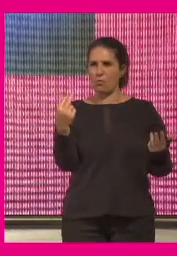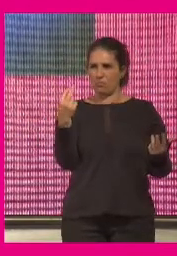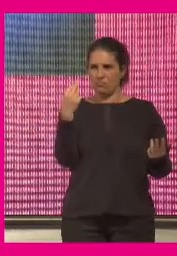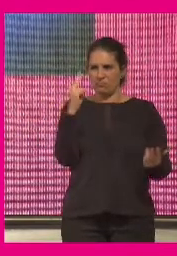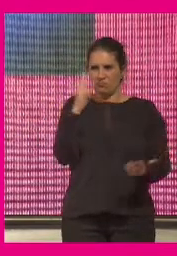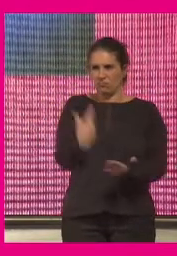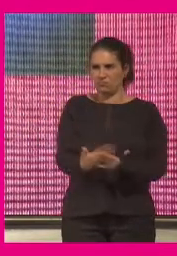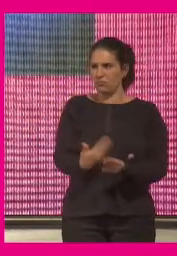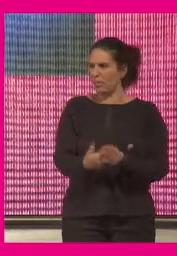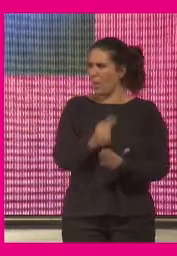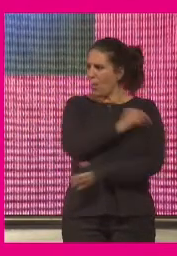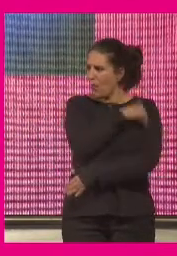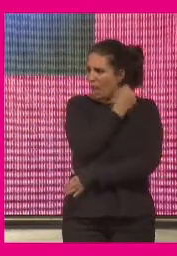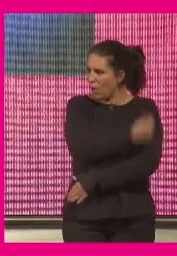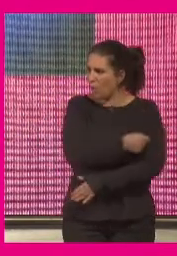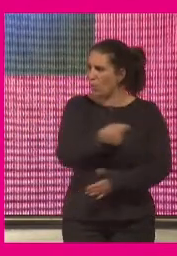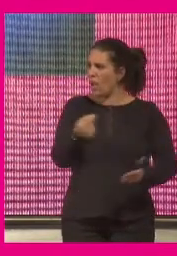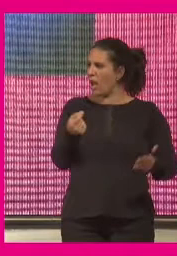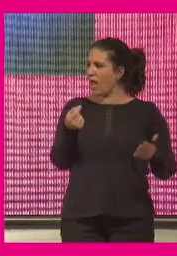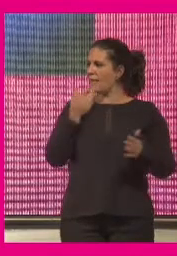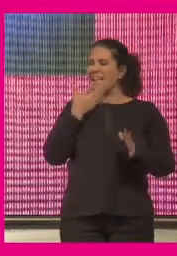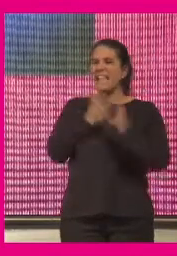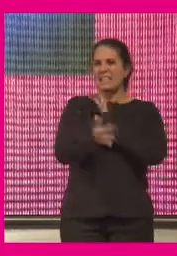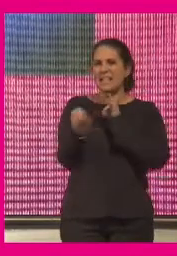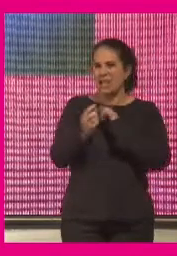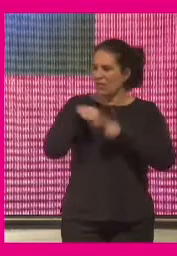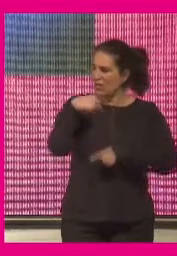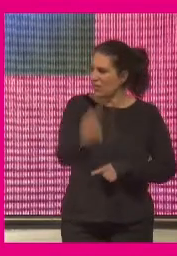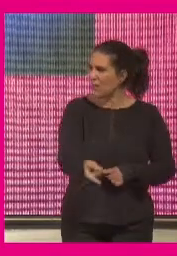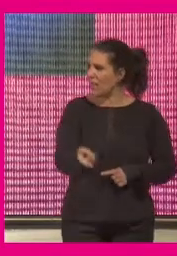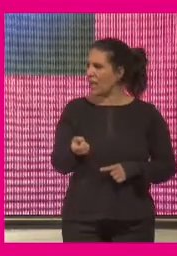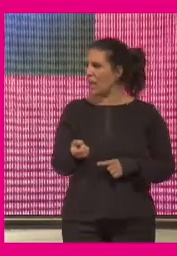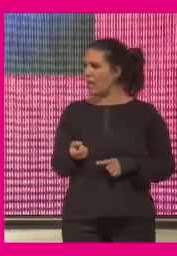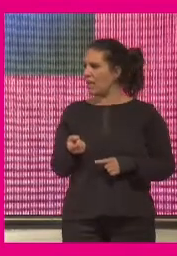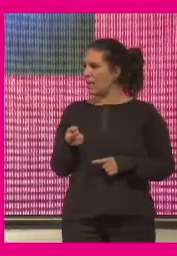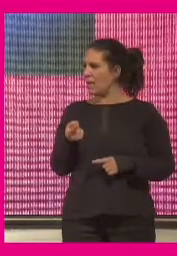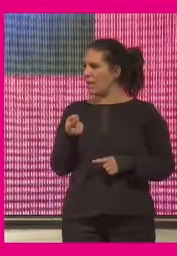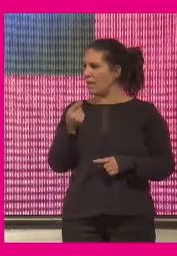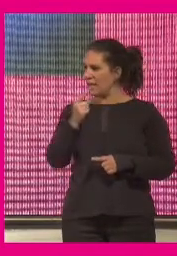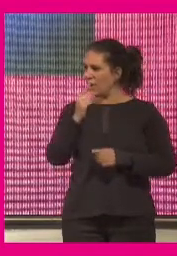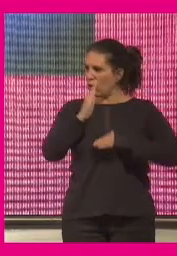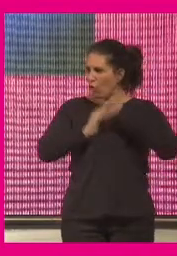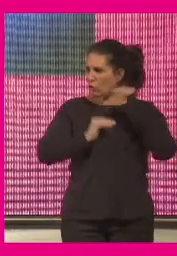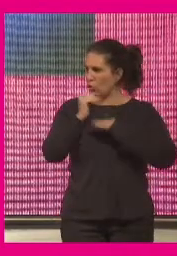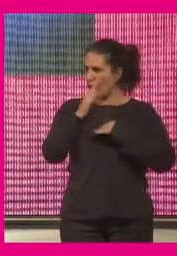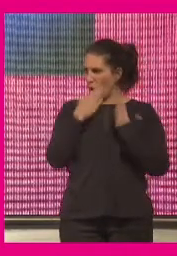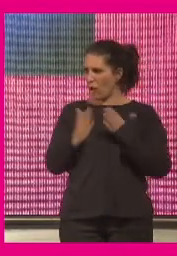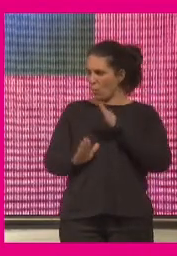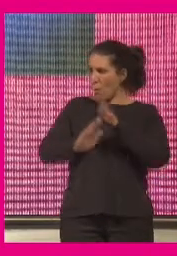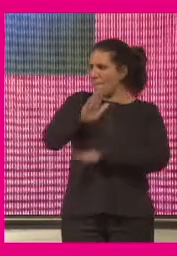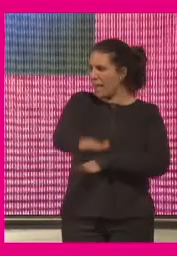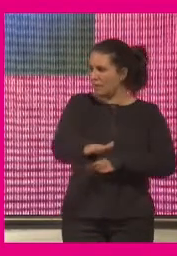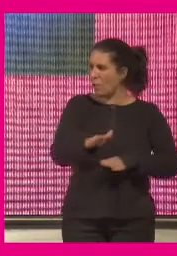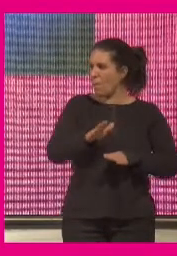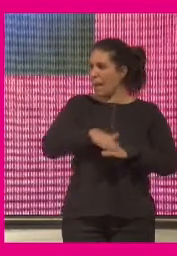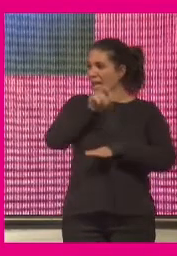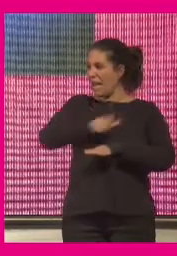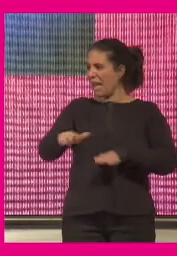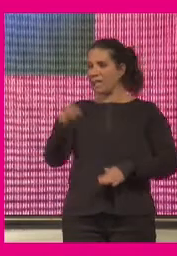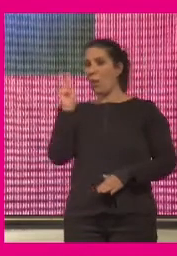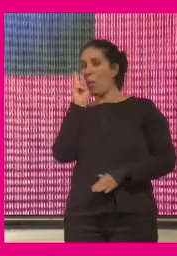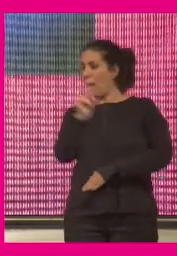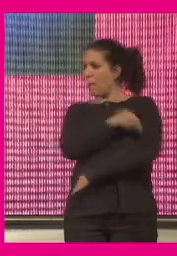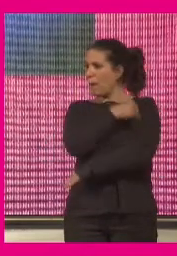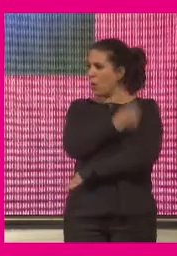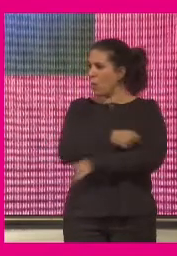la vacuna y todo lo que significa y esta esta reconstrucción y este nuevo paso que tenemos que dar lo vea como una